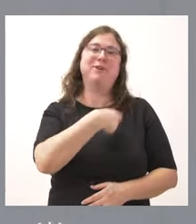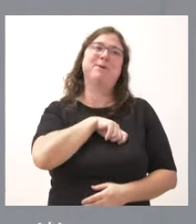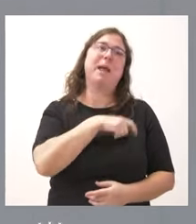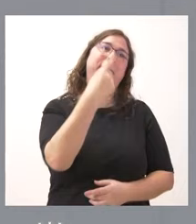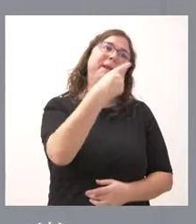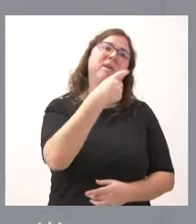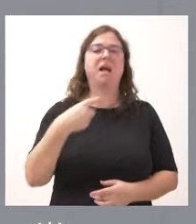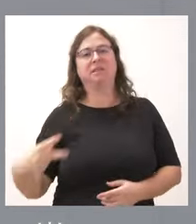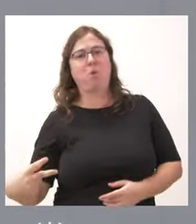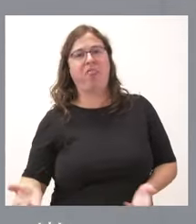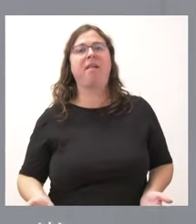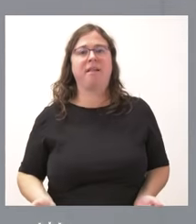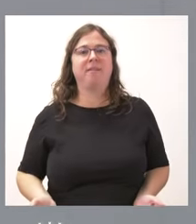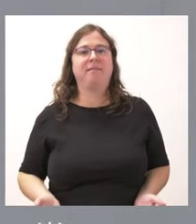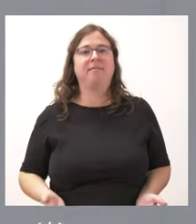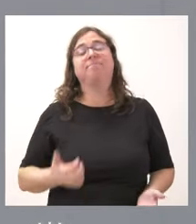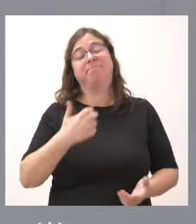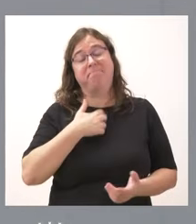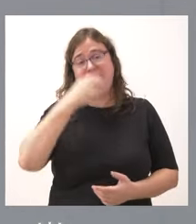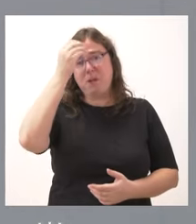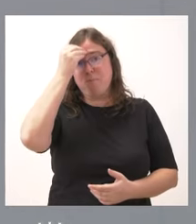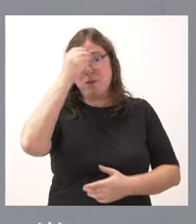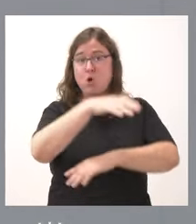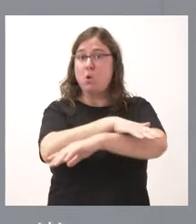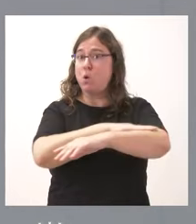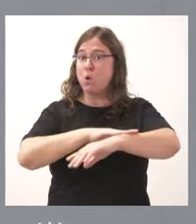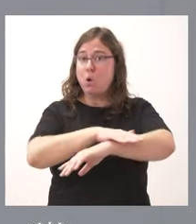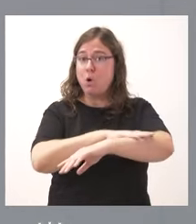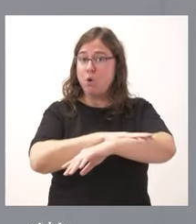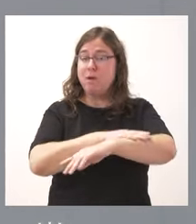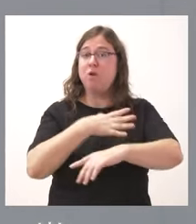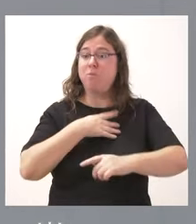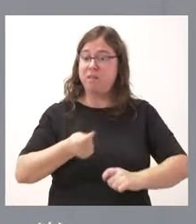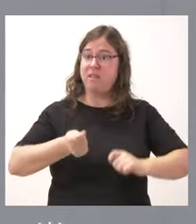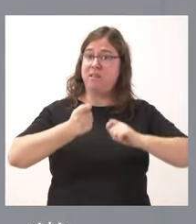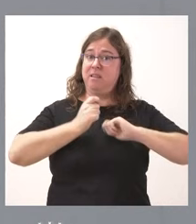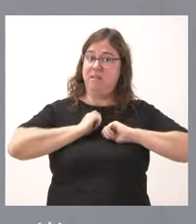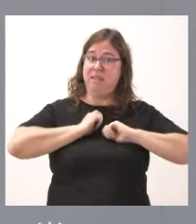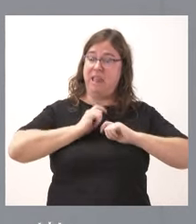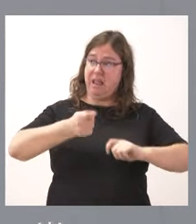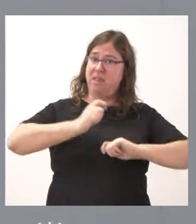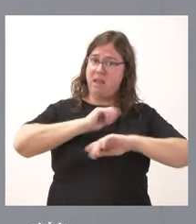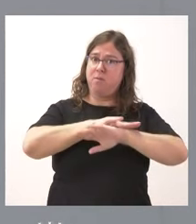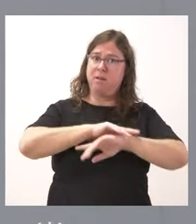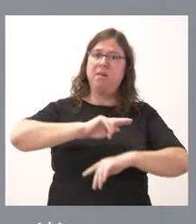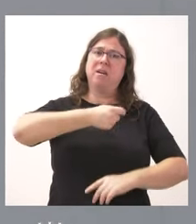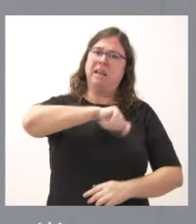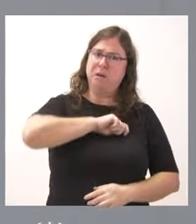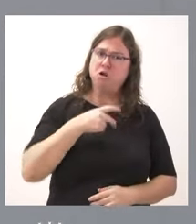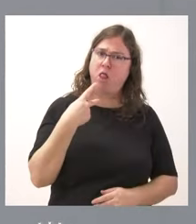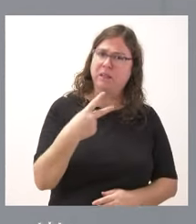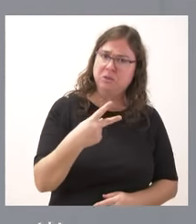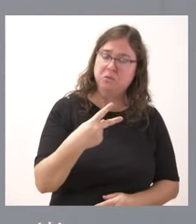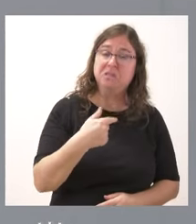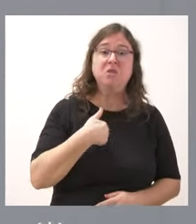españoles de segunda, pero que el conjunto del Gobierno nos pueda calificar a los demás como españoles de segunda no nos quita mérito alguno